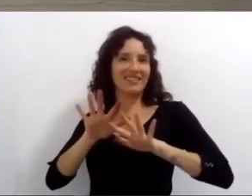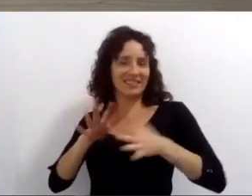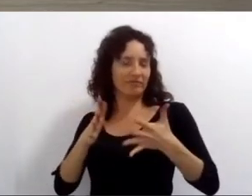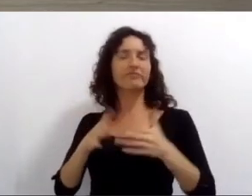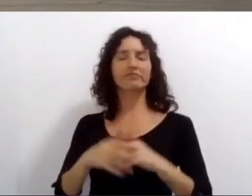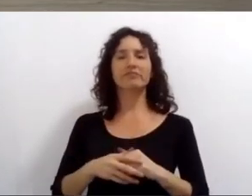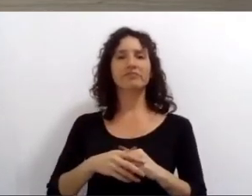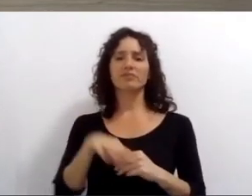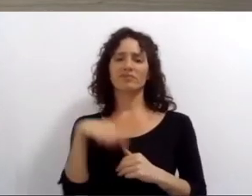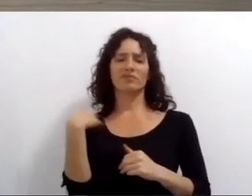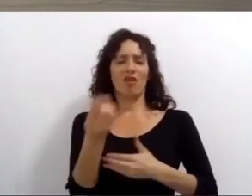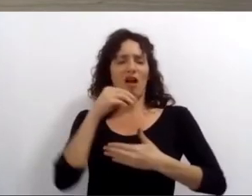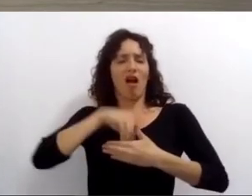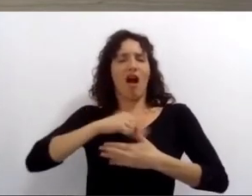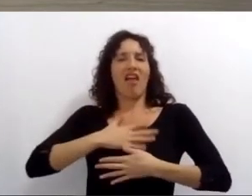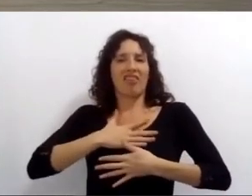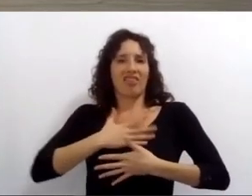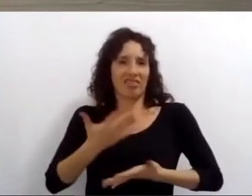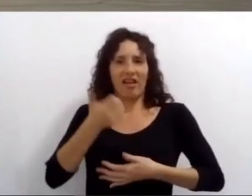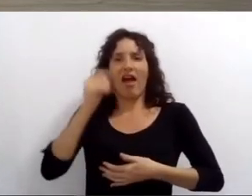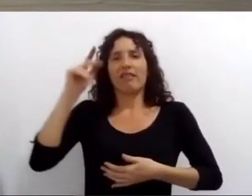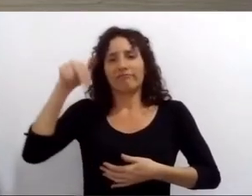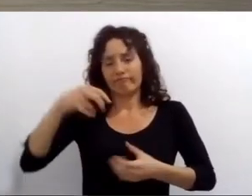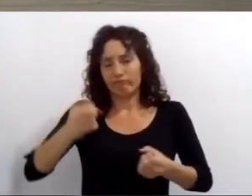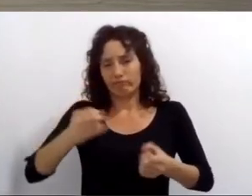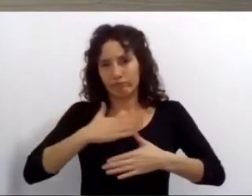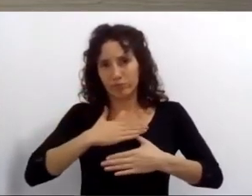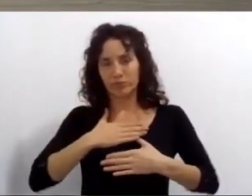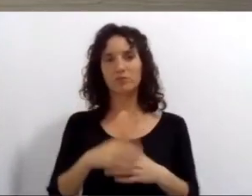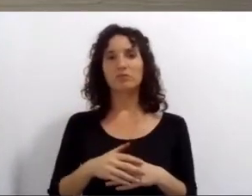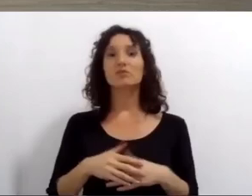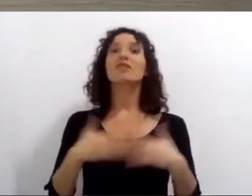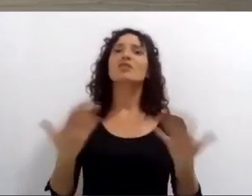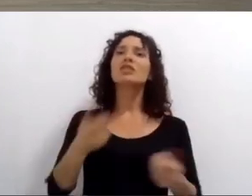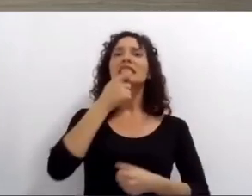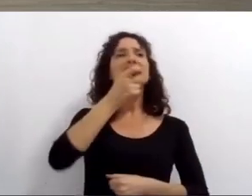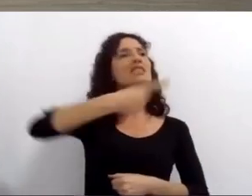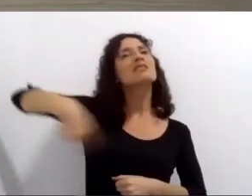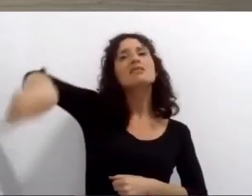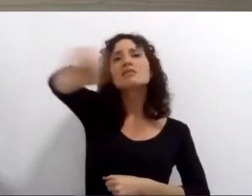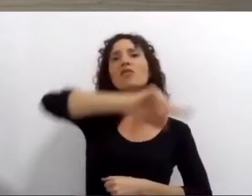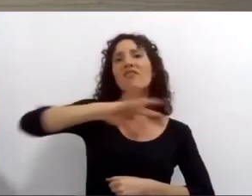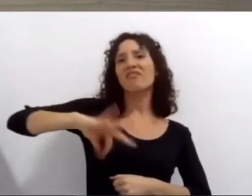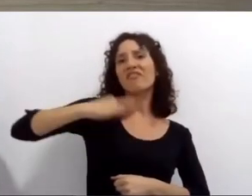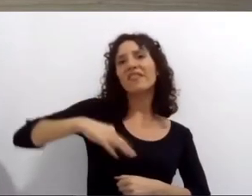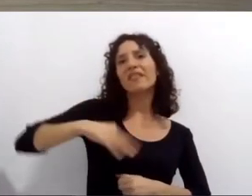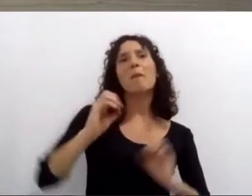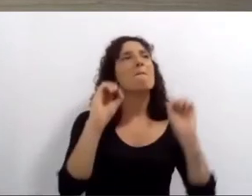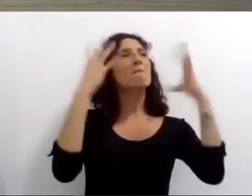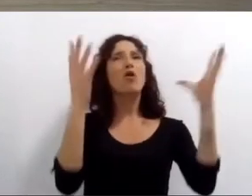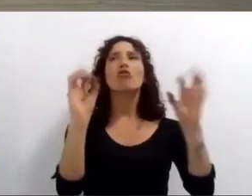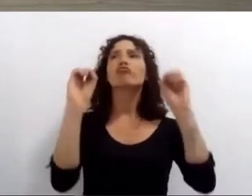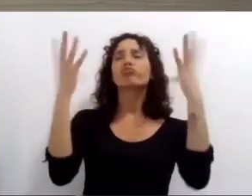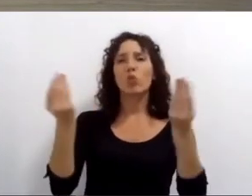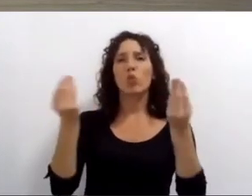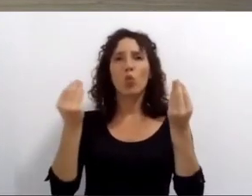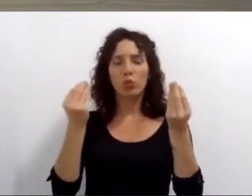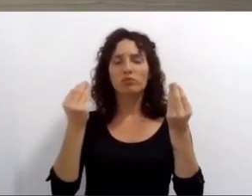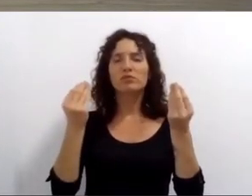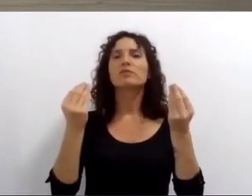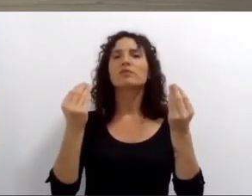barata que ya demostró impotencia a la hora de hacer y mejorar la vida de la gente con la otra mejilla